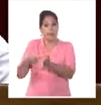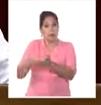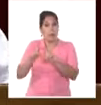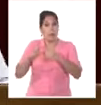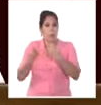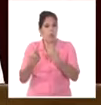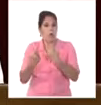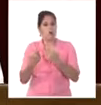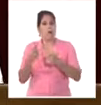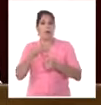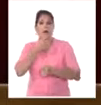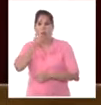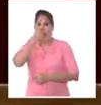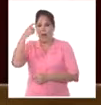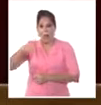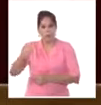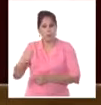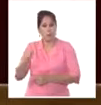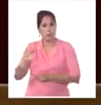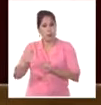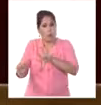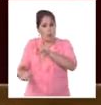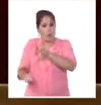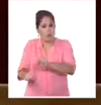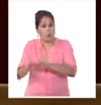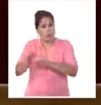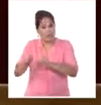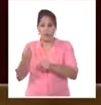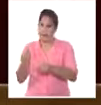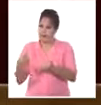consecuencias de la esclavitud y el colonialismo.